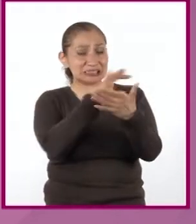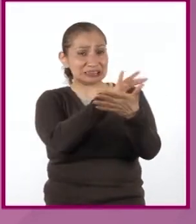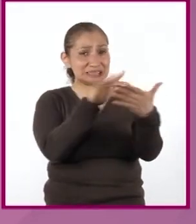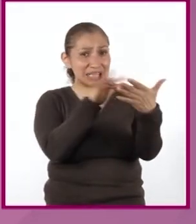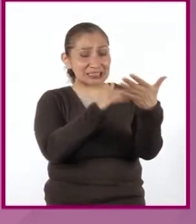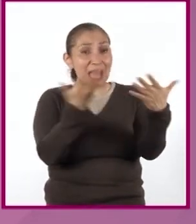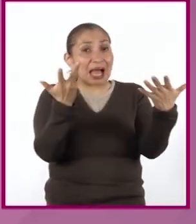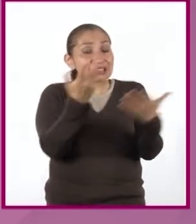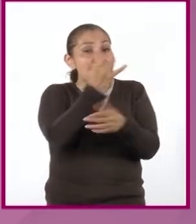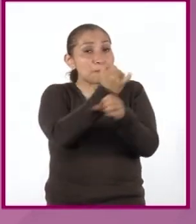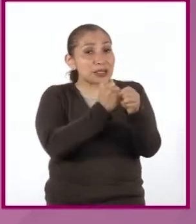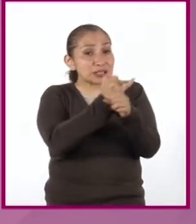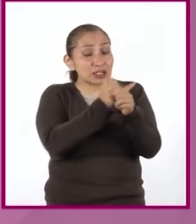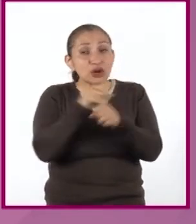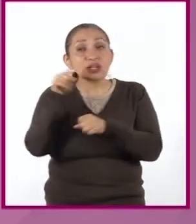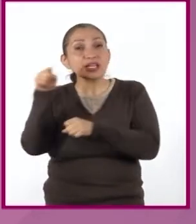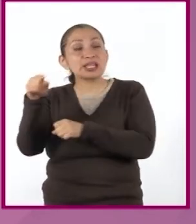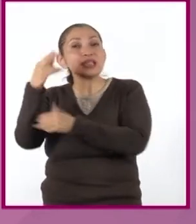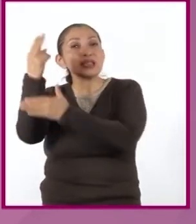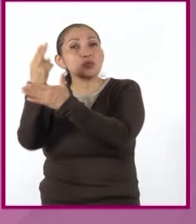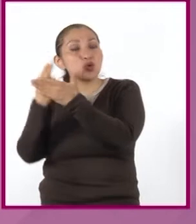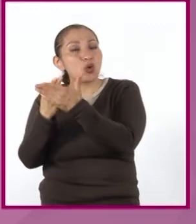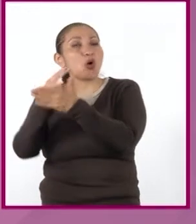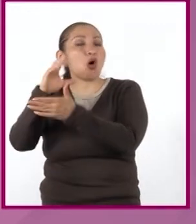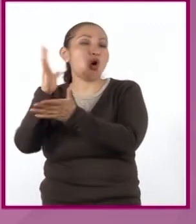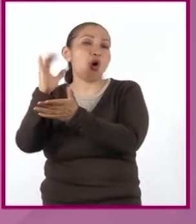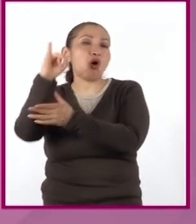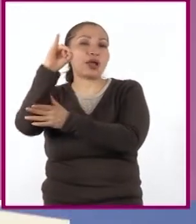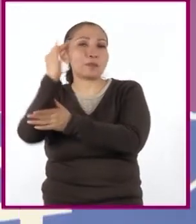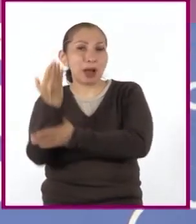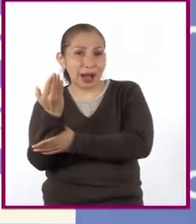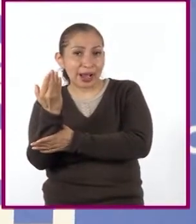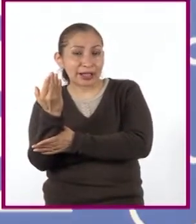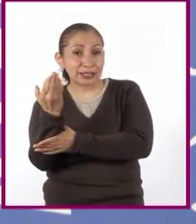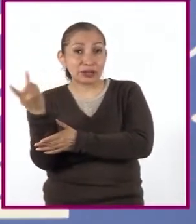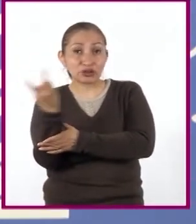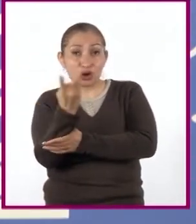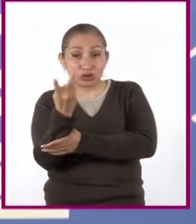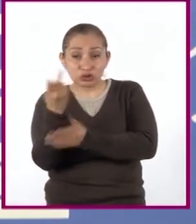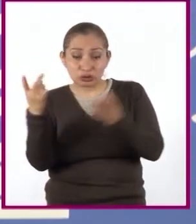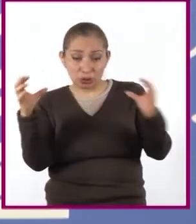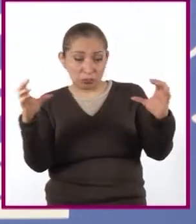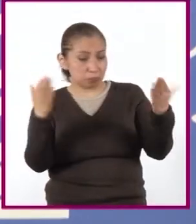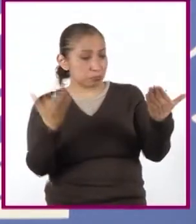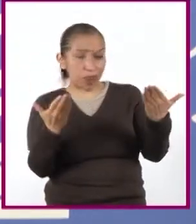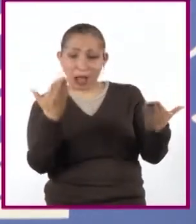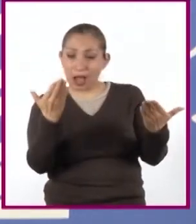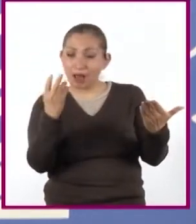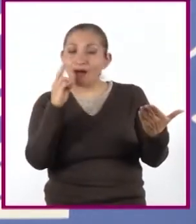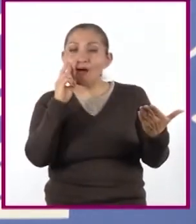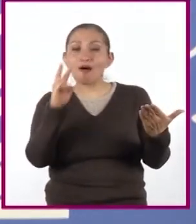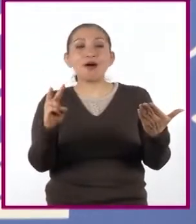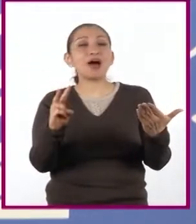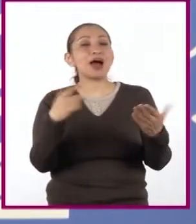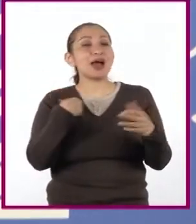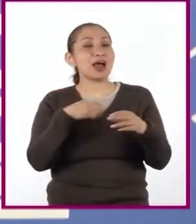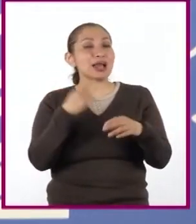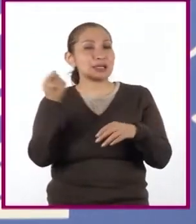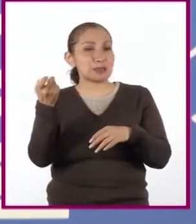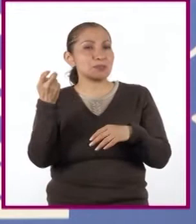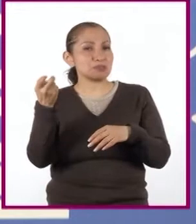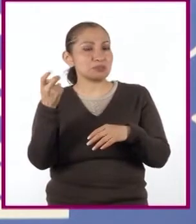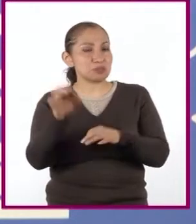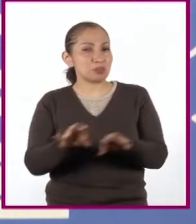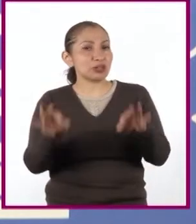investigado y la imagen o gráfico. Así, la imagen y gráficos con su capacidad ilustrativa pueden ser clave